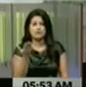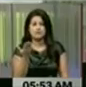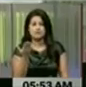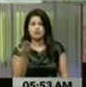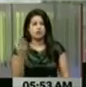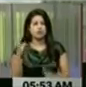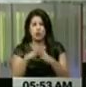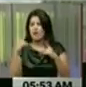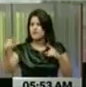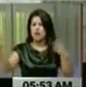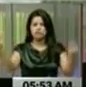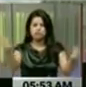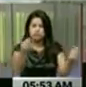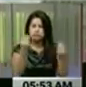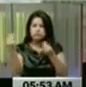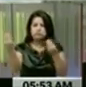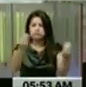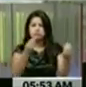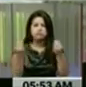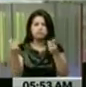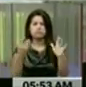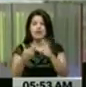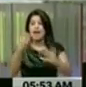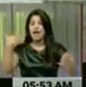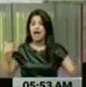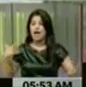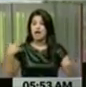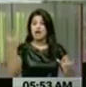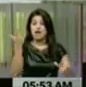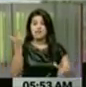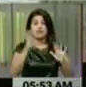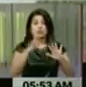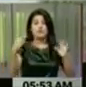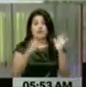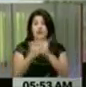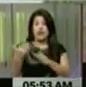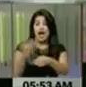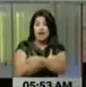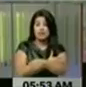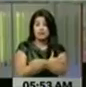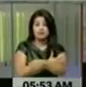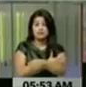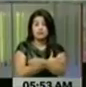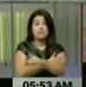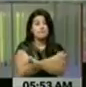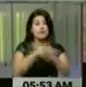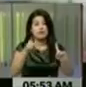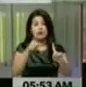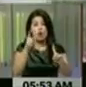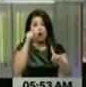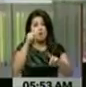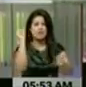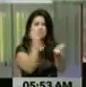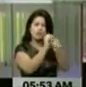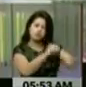allanado y capturado meses antes del 19 de abril, y sacado de Caracas,